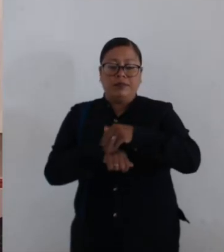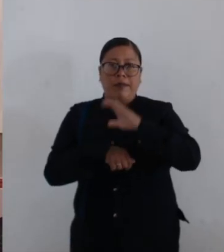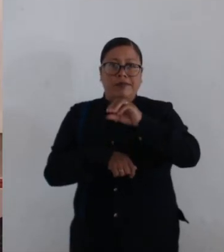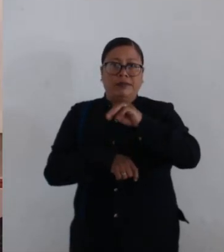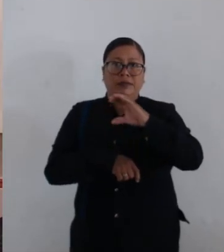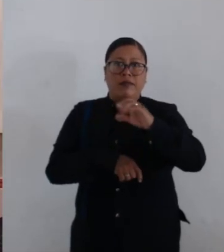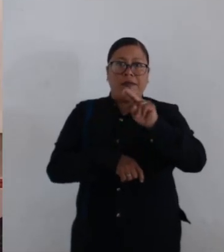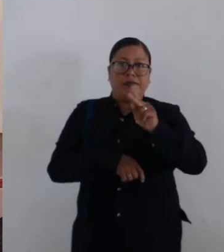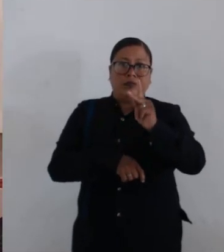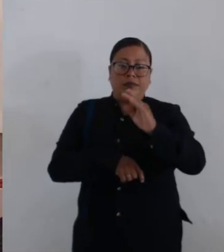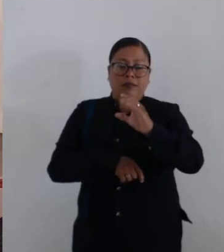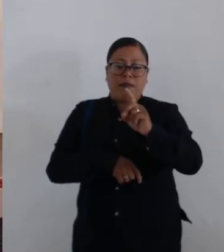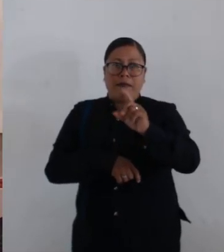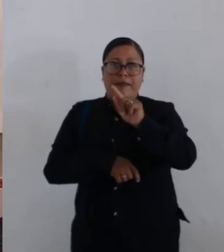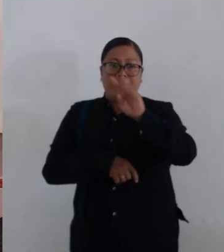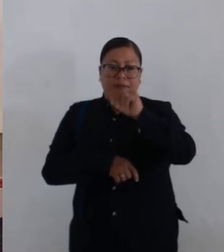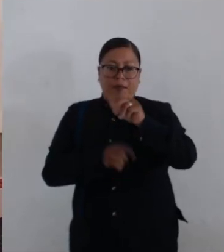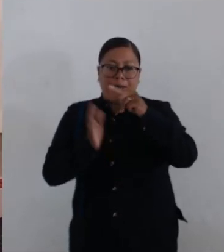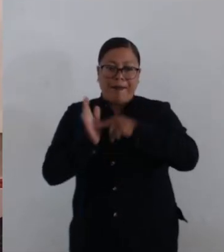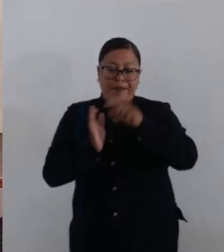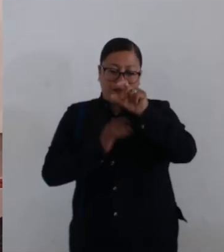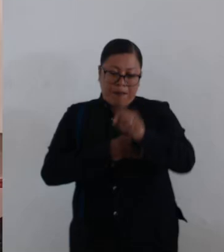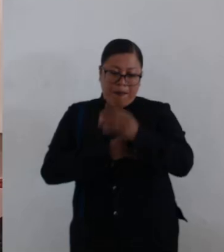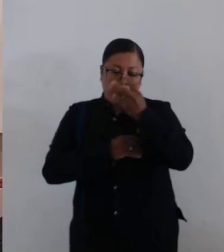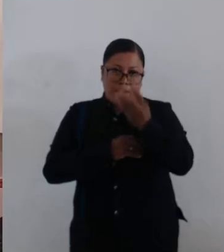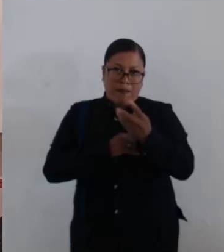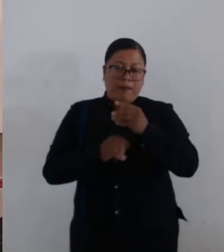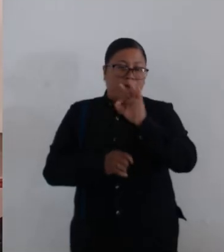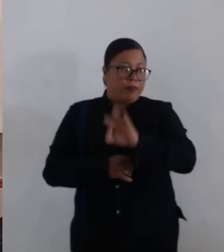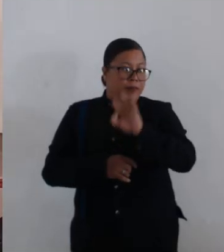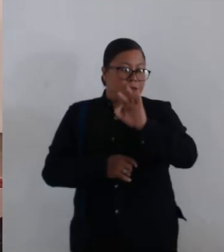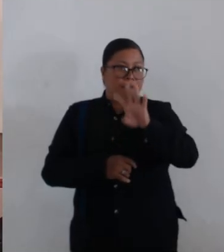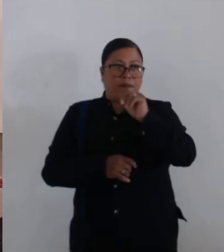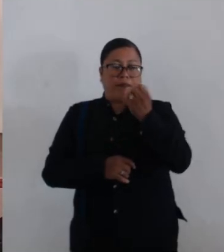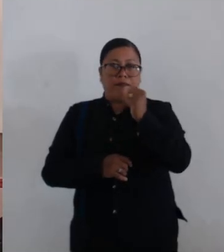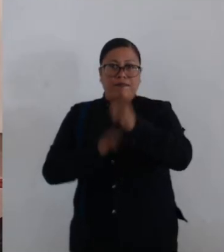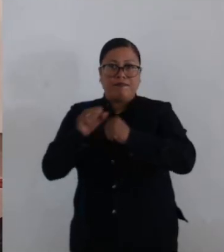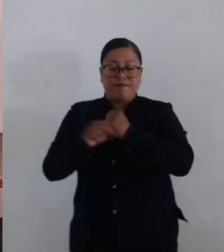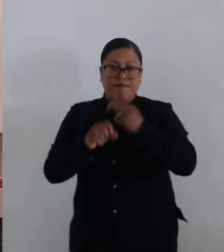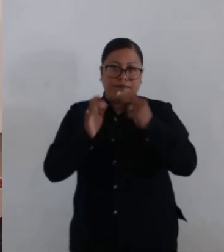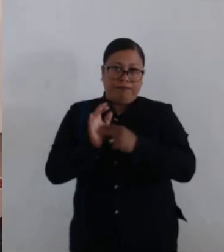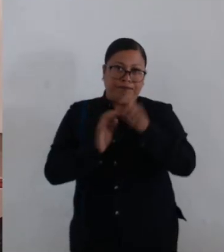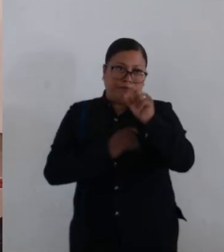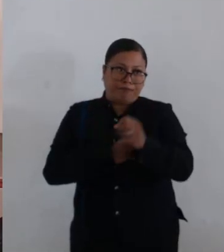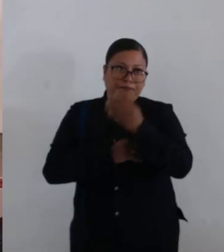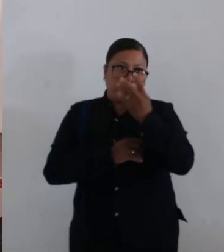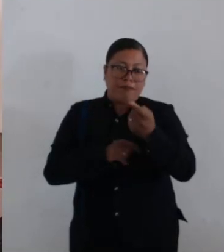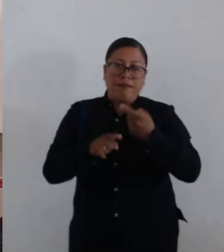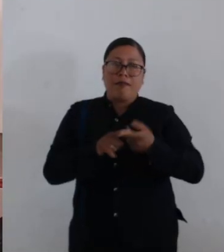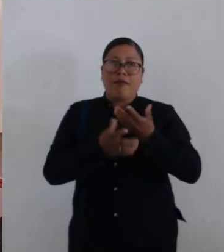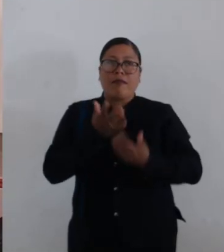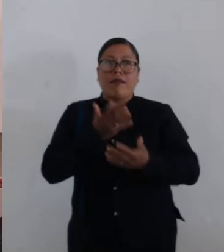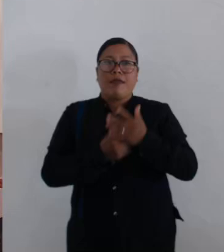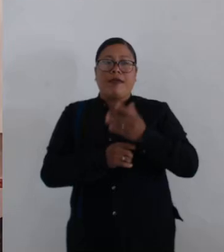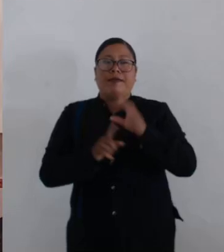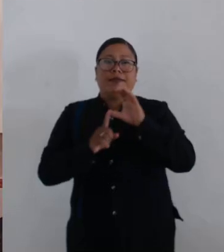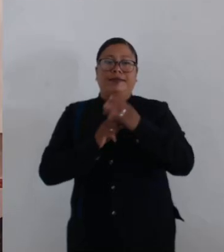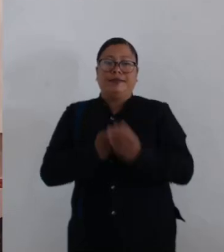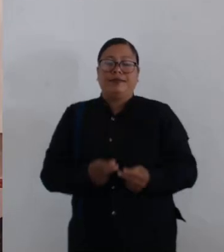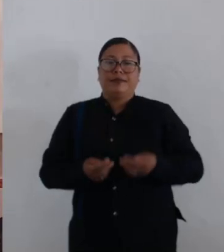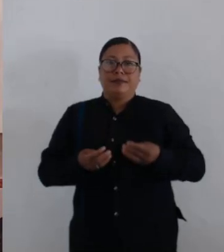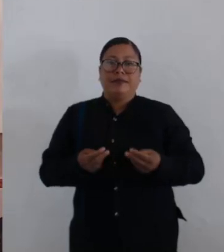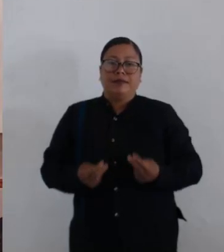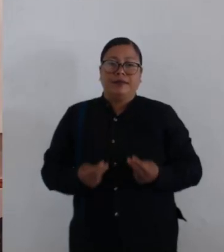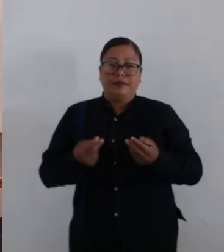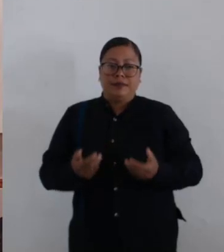CMYCVP-CD79-2024, de fecha 9 de septiembre de 2024, emitido por la Comisión de Mercados y